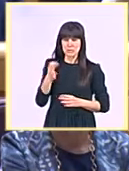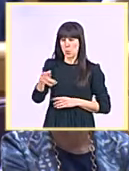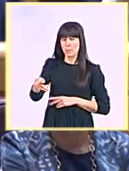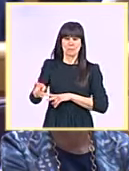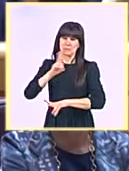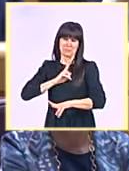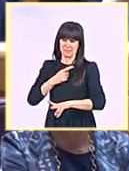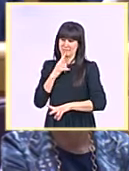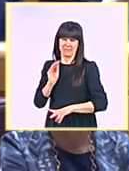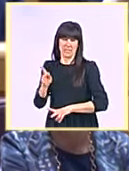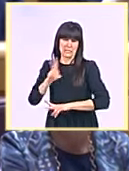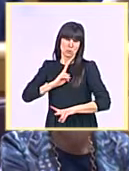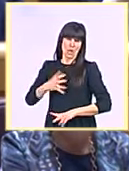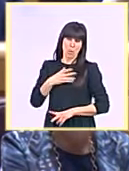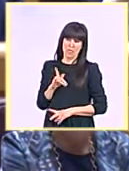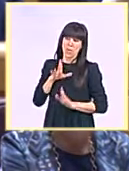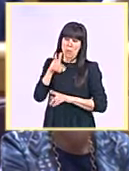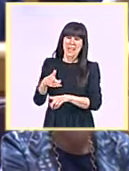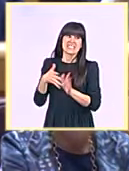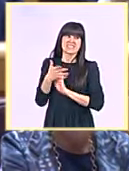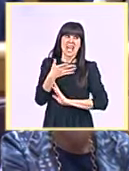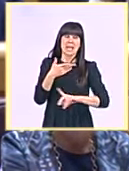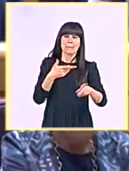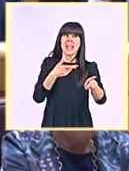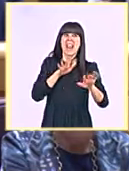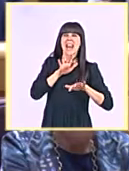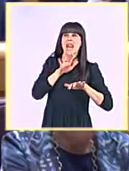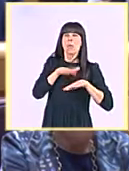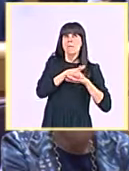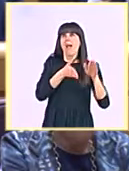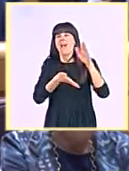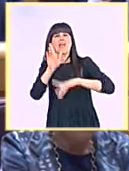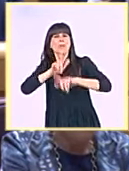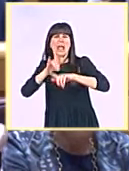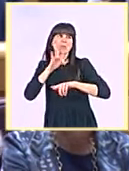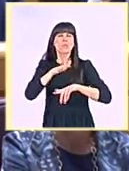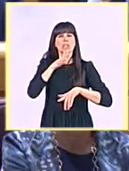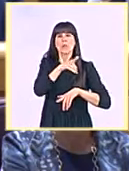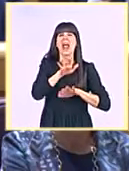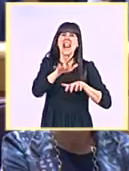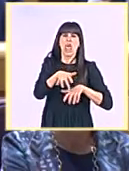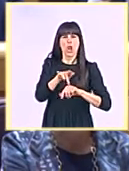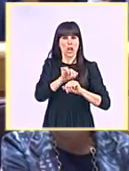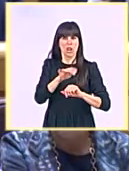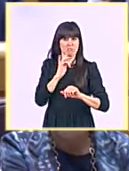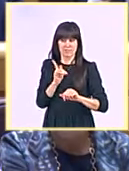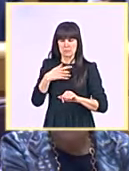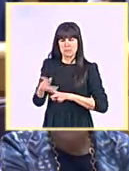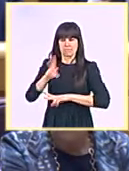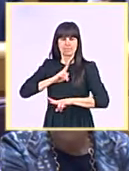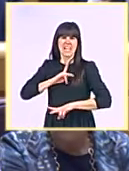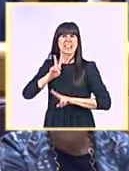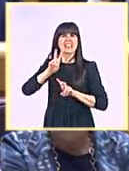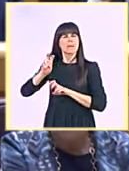el que motivó este viaje, pero lo que sí puede responderme es algunas cuestiones que sí tiene la obligación de conocer. Dígame, señor